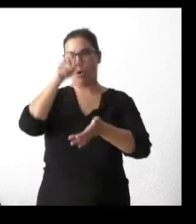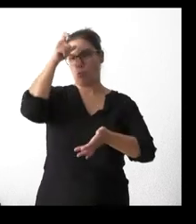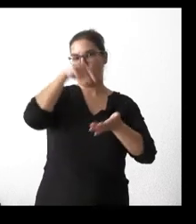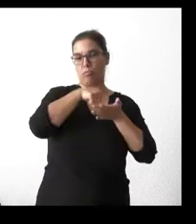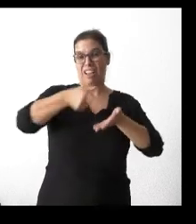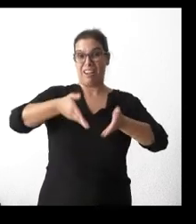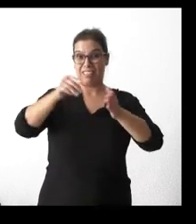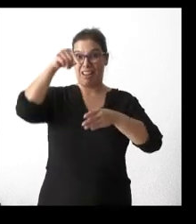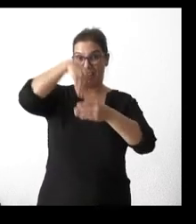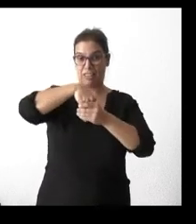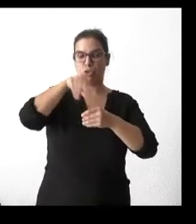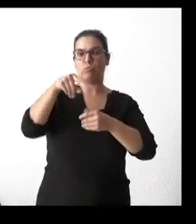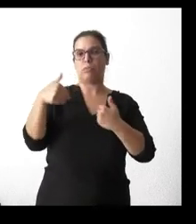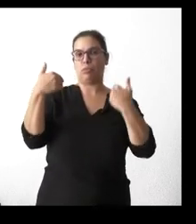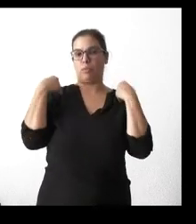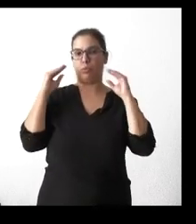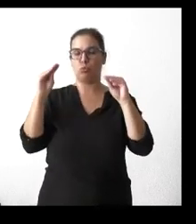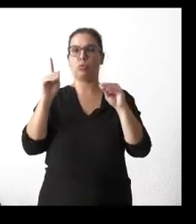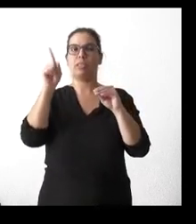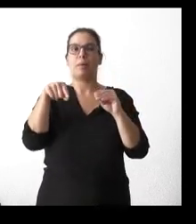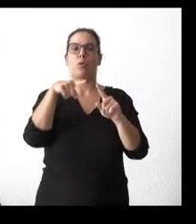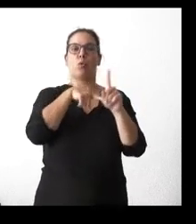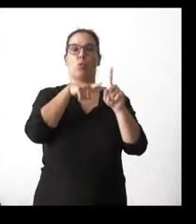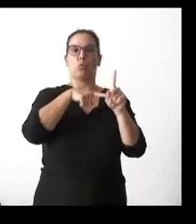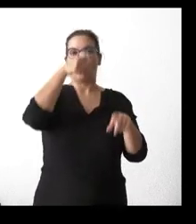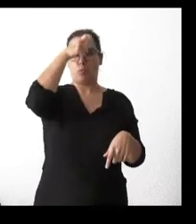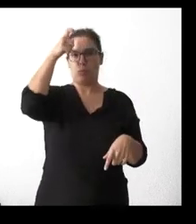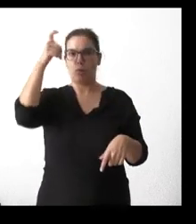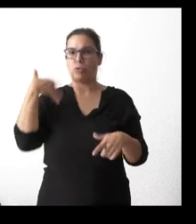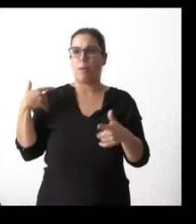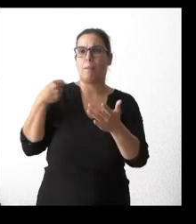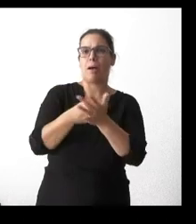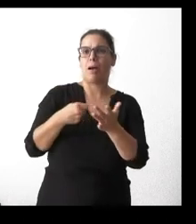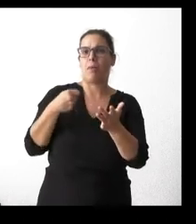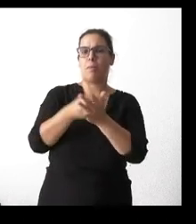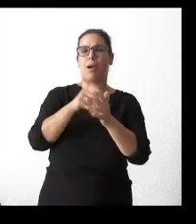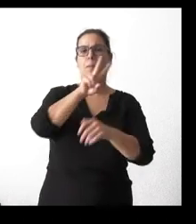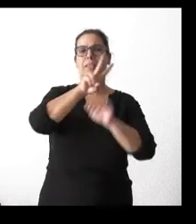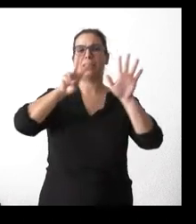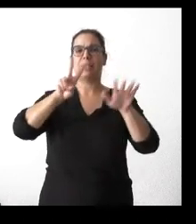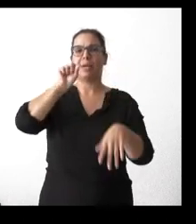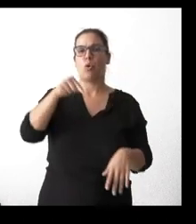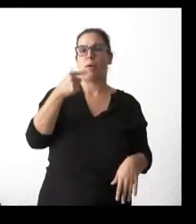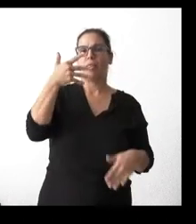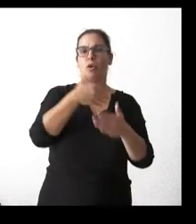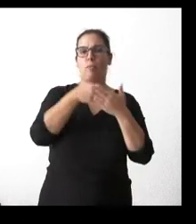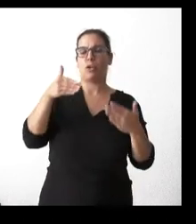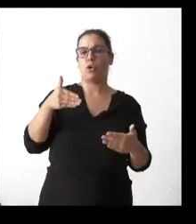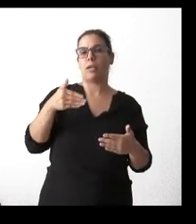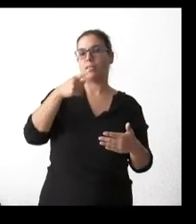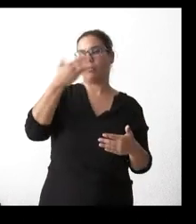de poca utilización en el mundo rural, ya se han venido pagando, bueno, pues 27,5 millones en el año 2020